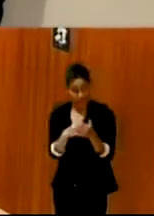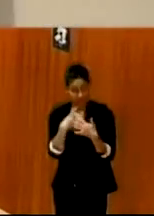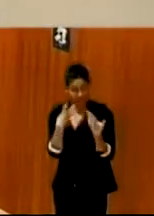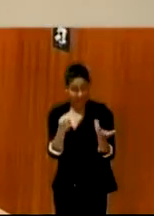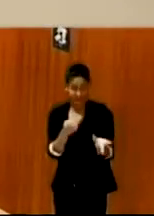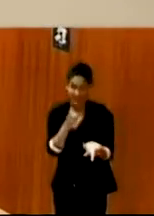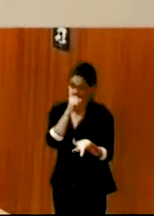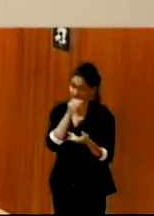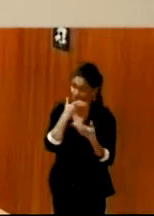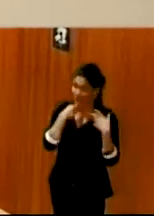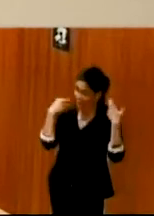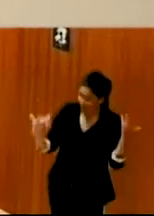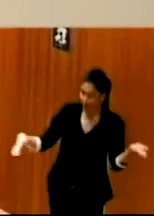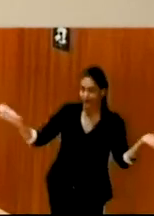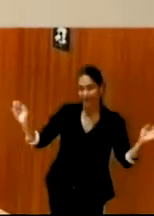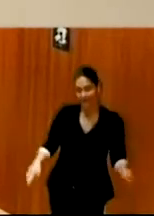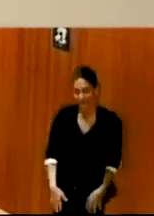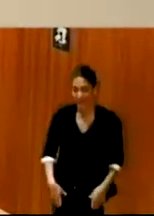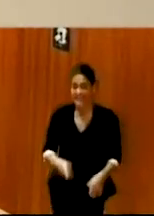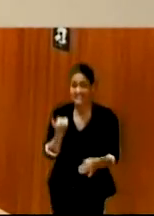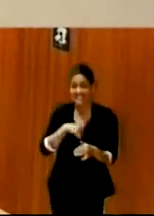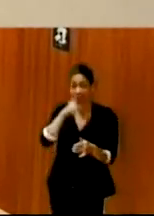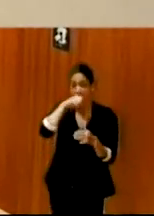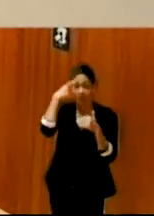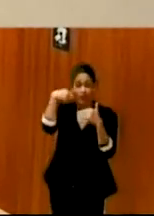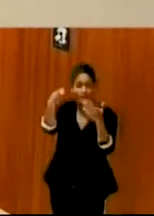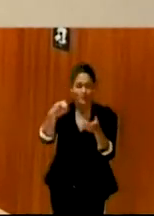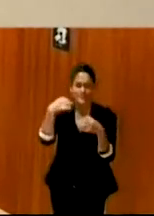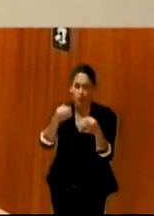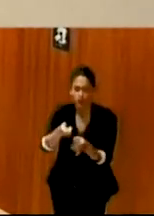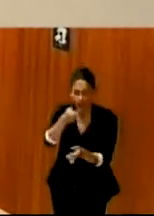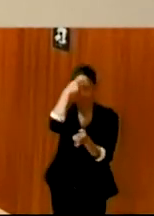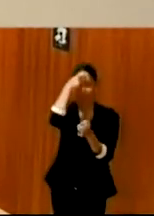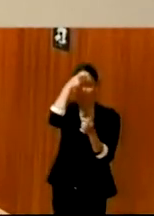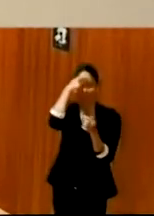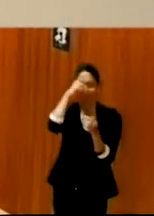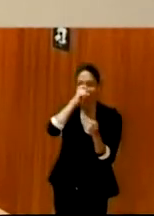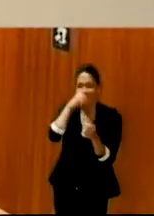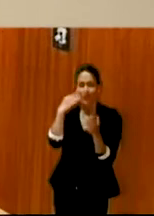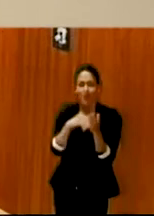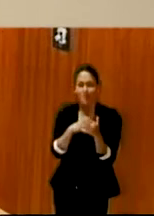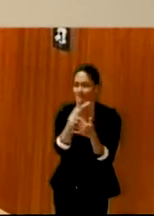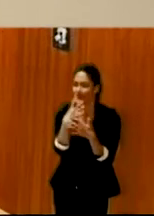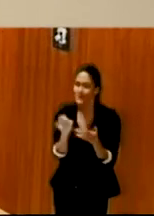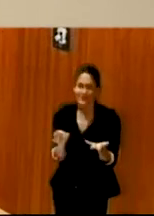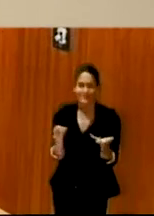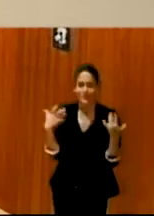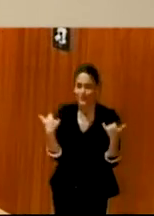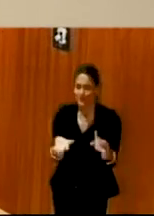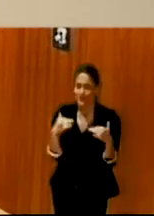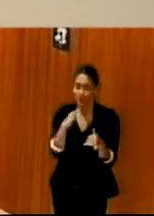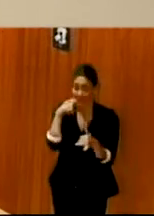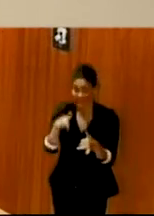cuando pasen otros 20 años recordaremos el 2020, ya sabéis, por muchas cosas. Sobre todo porque fueron las primeras